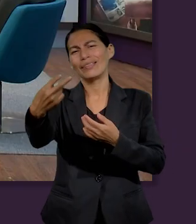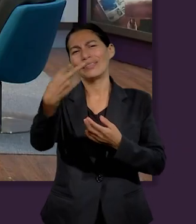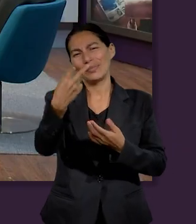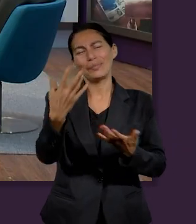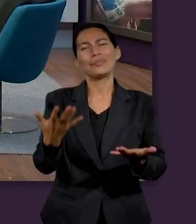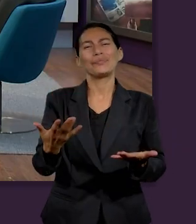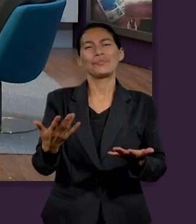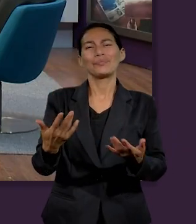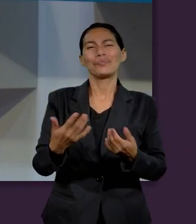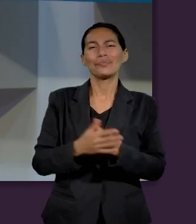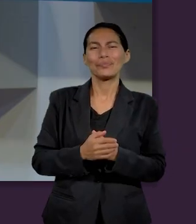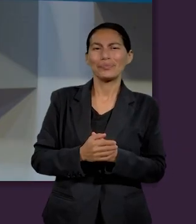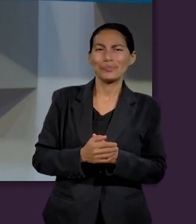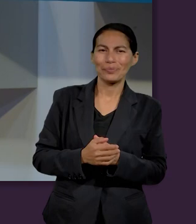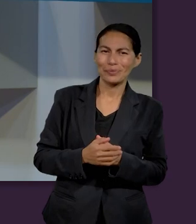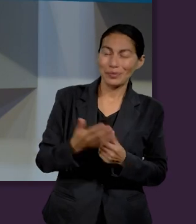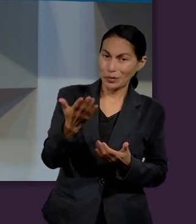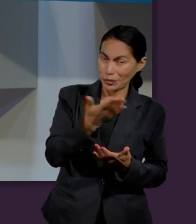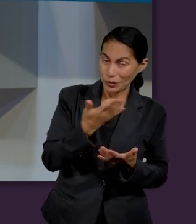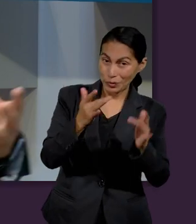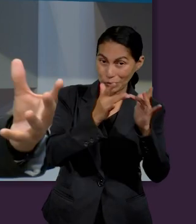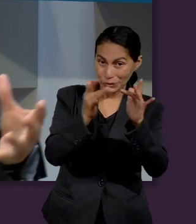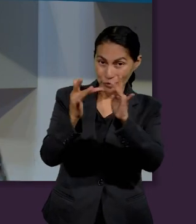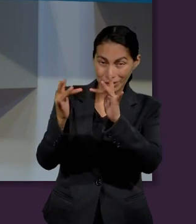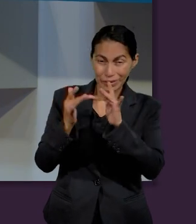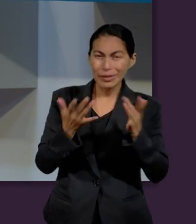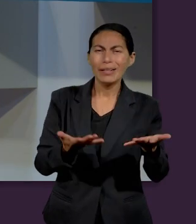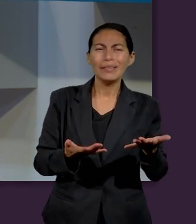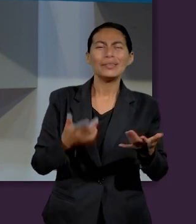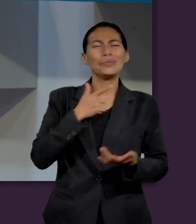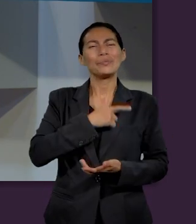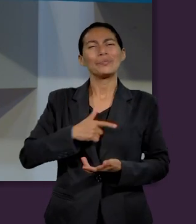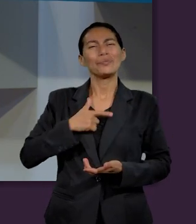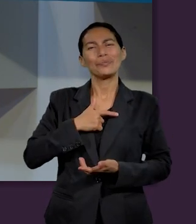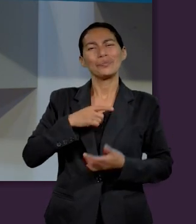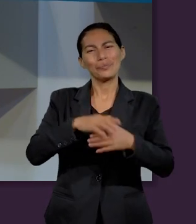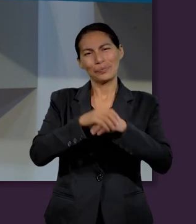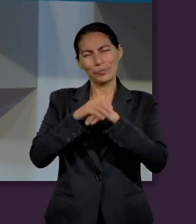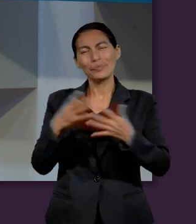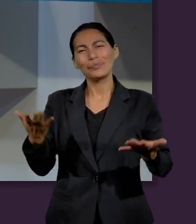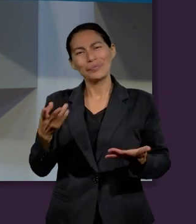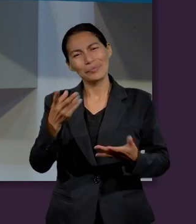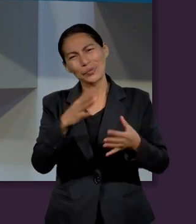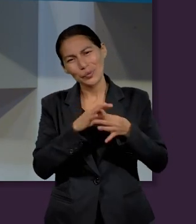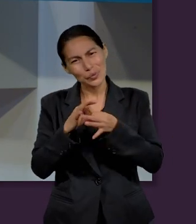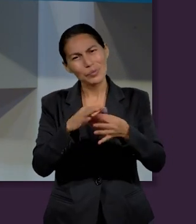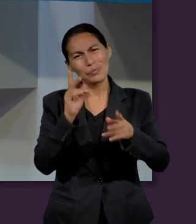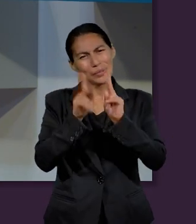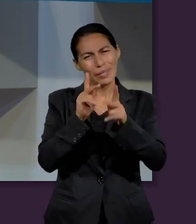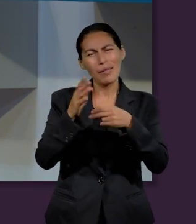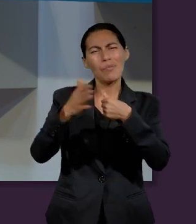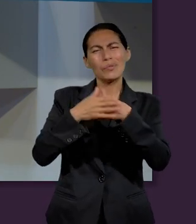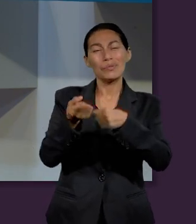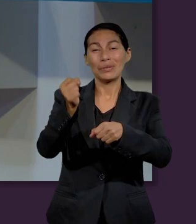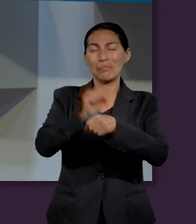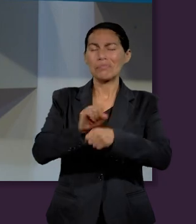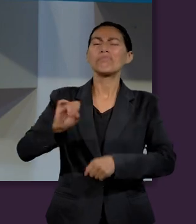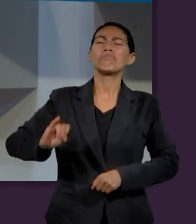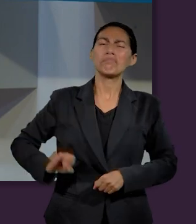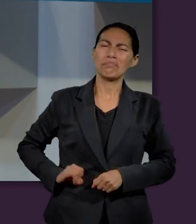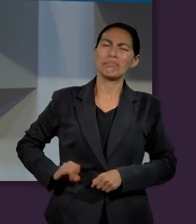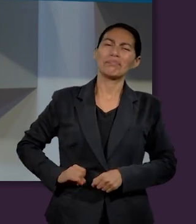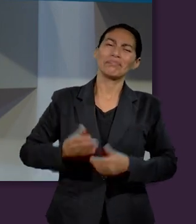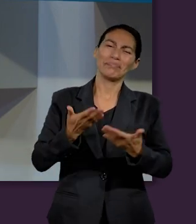aquí los estudiantes y los que nos vieron a través de las de las cámaras de la virtualidad nos da mucho gusto esperemos la próxima semana